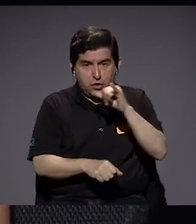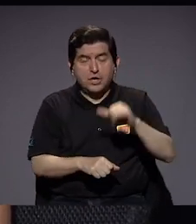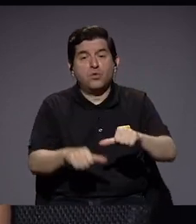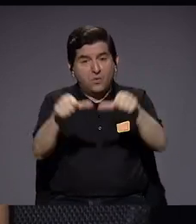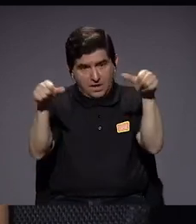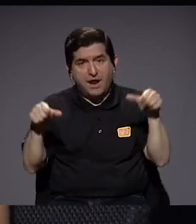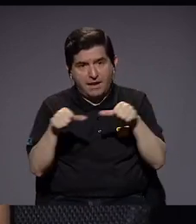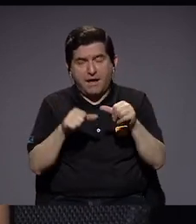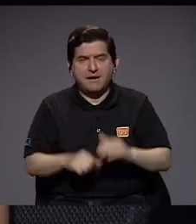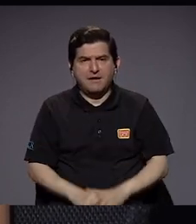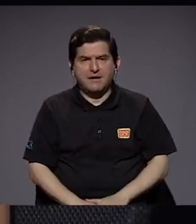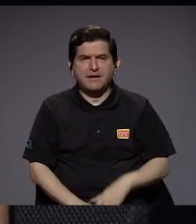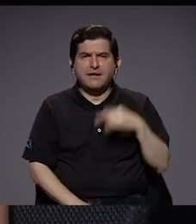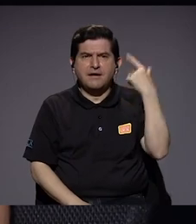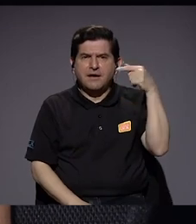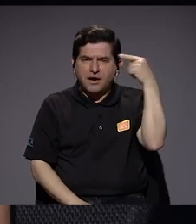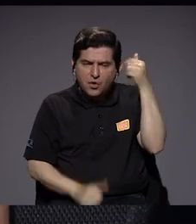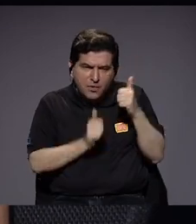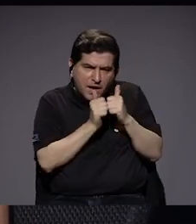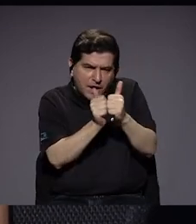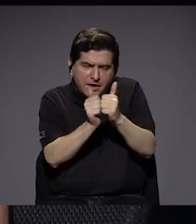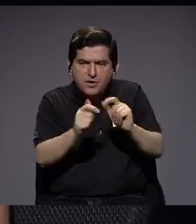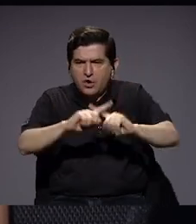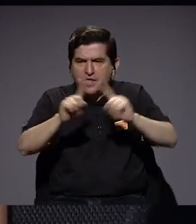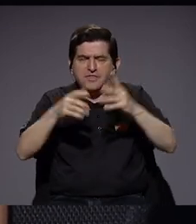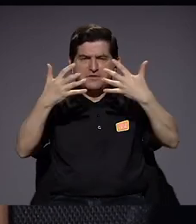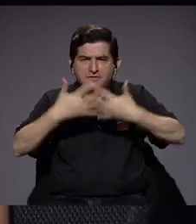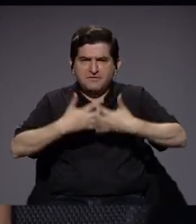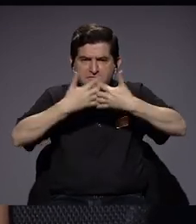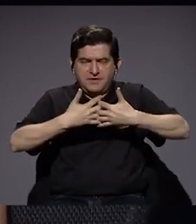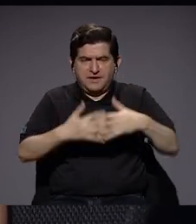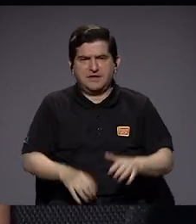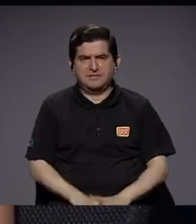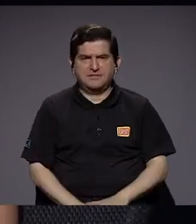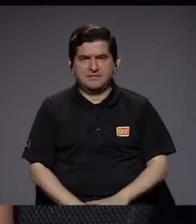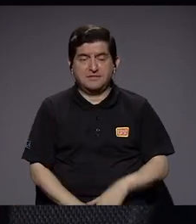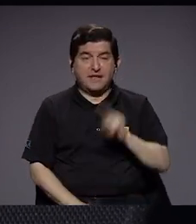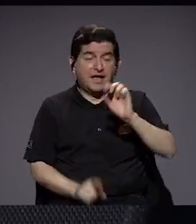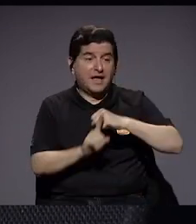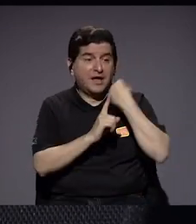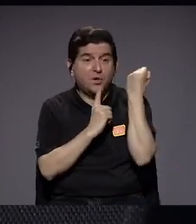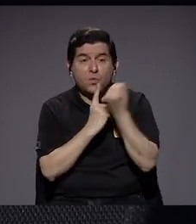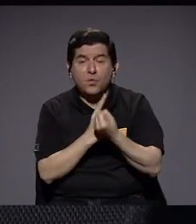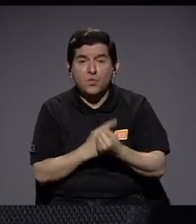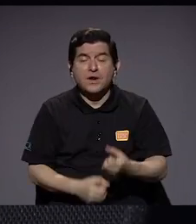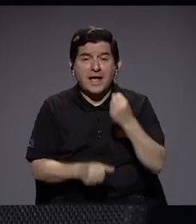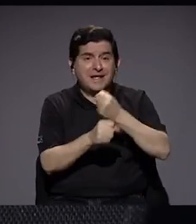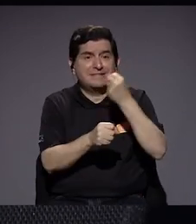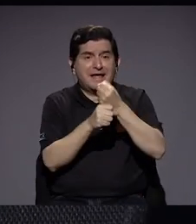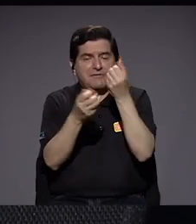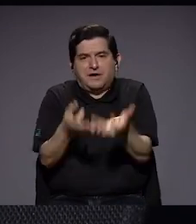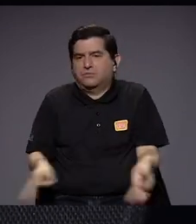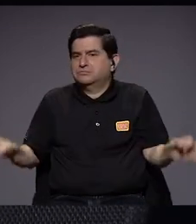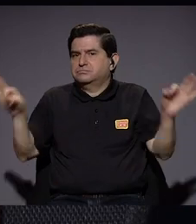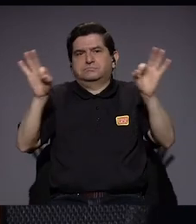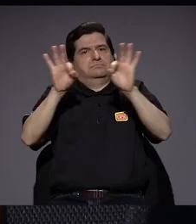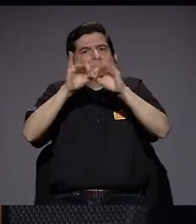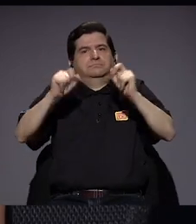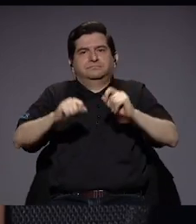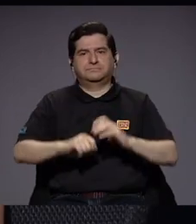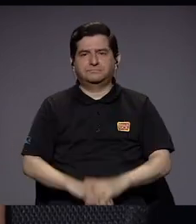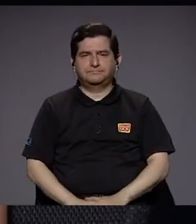también, que tiene que ver con cómo el Estado hace ese acompañamiento a las distintas empresas en una coyuntura donde el empleo es fundamental.